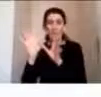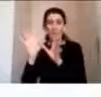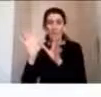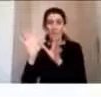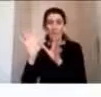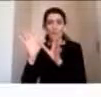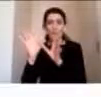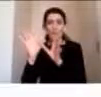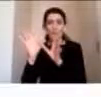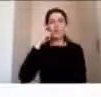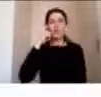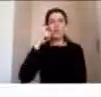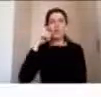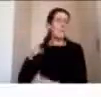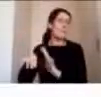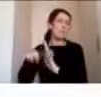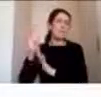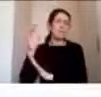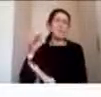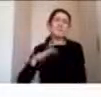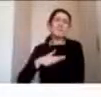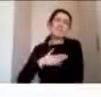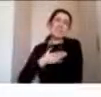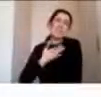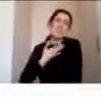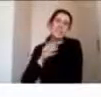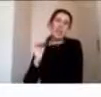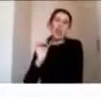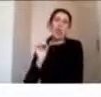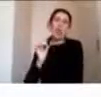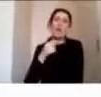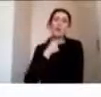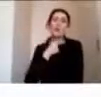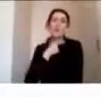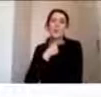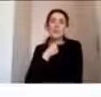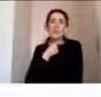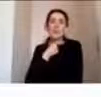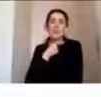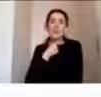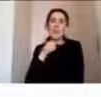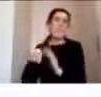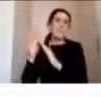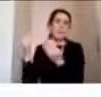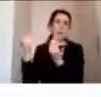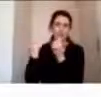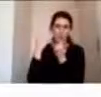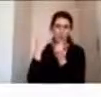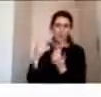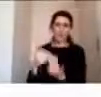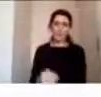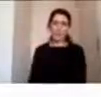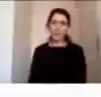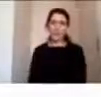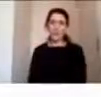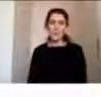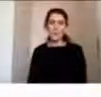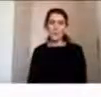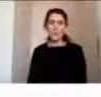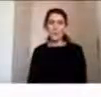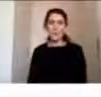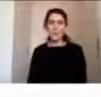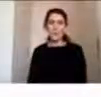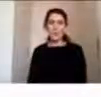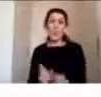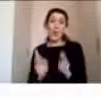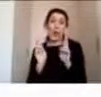siente o le gustaría le gustaría haber tenido o tener más apoyo bueno espero entonces